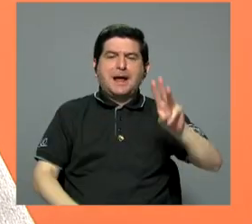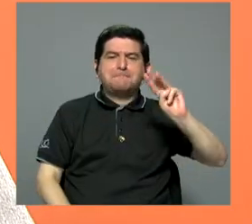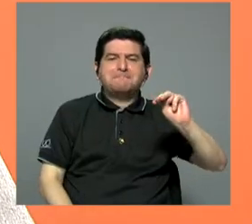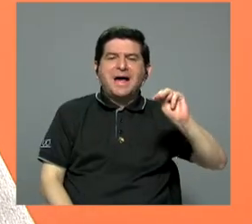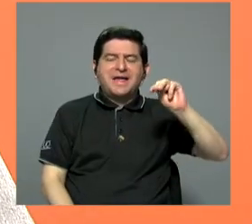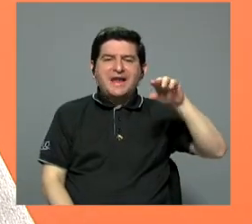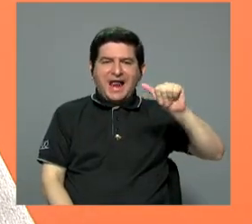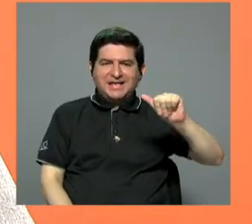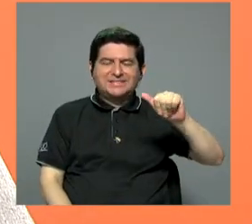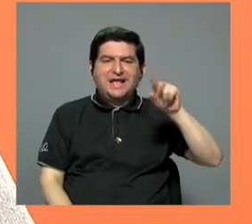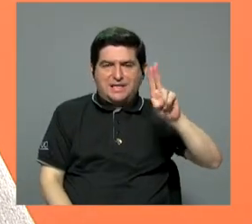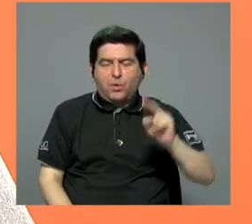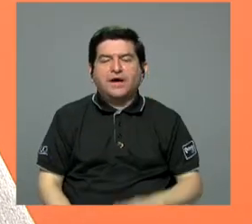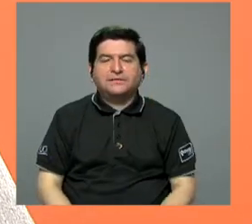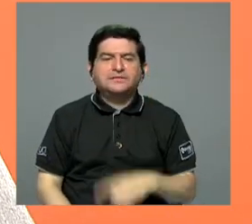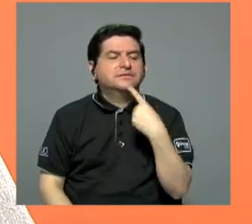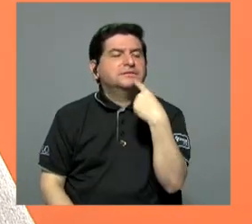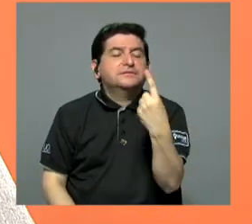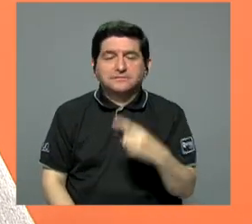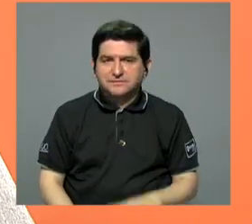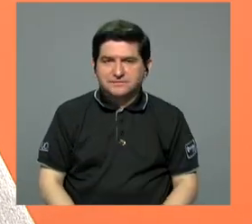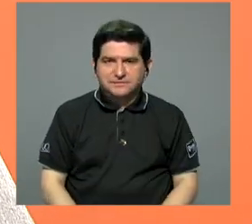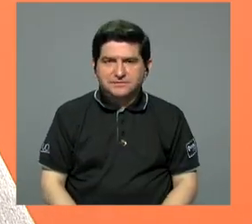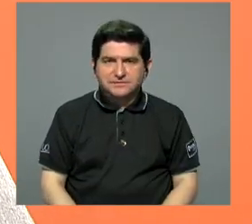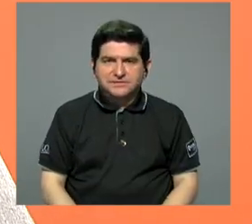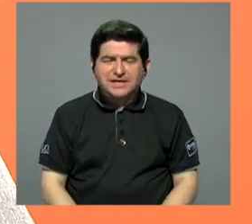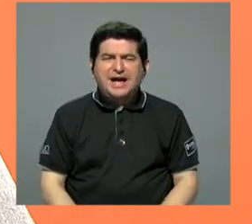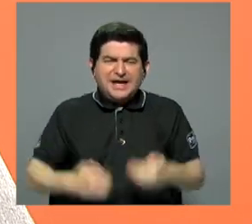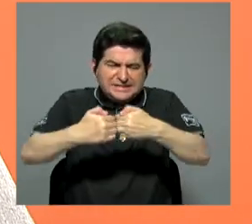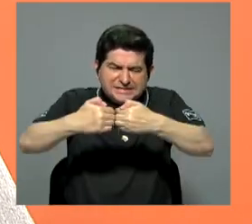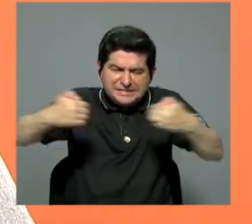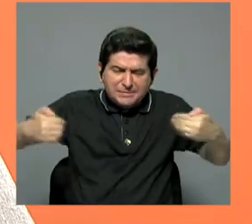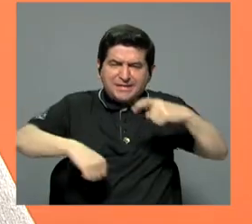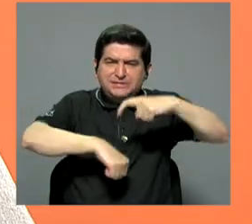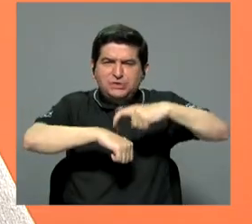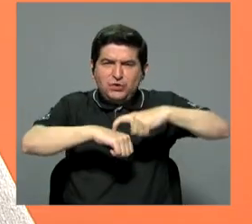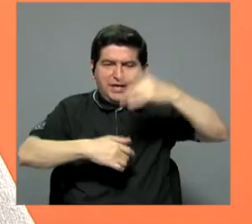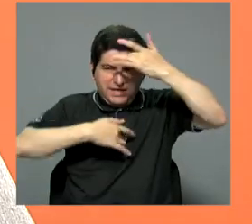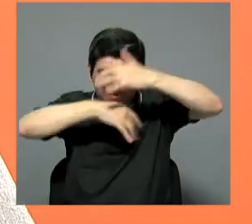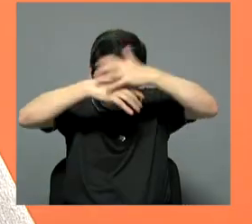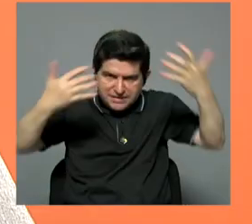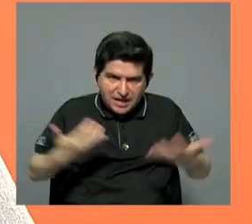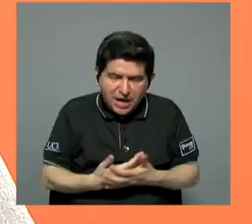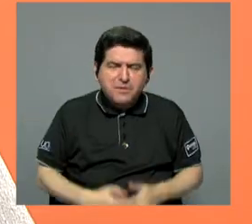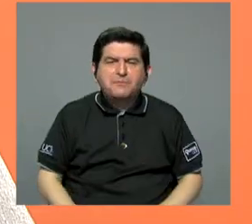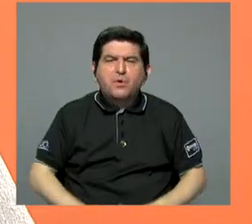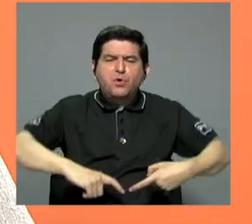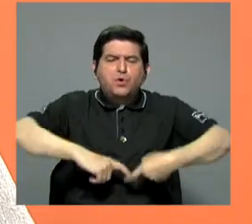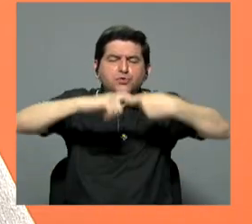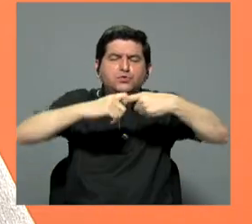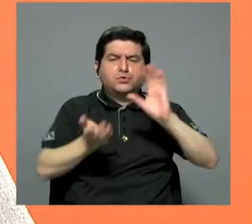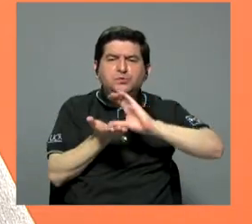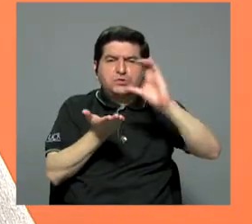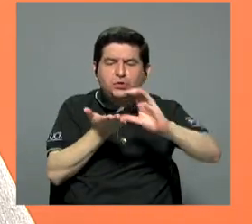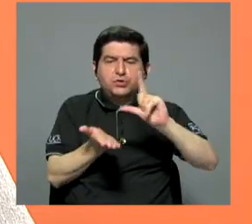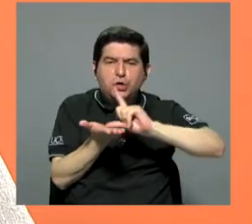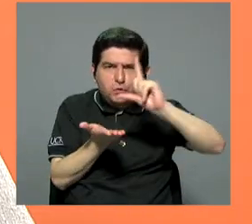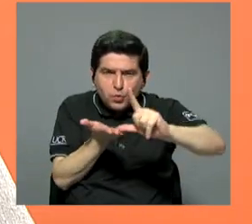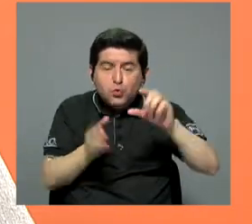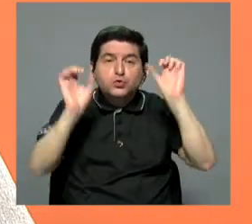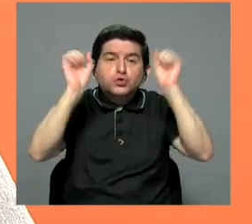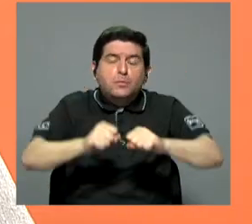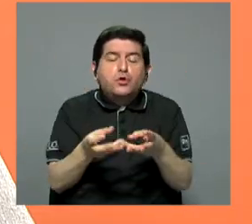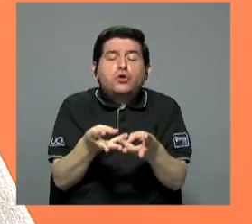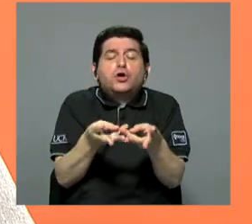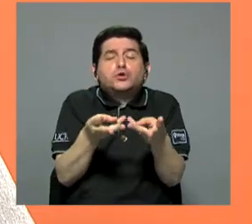Alexandra Ulate ha dicho que las brechas que ha generado la pandemia, las brechas de estas suspensiones del curso lectivo podría un poco